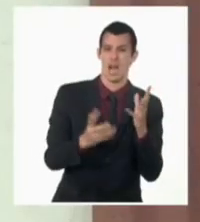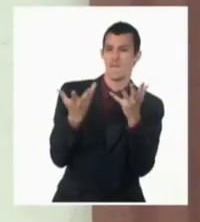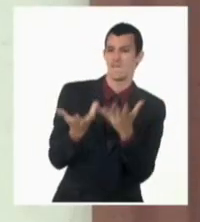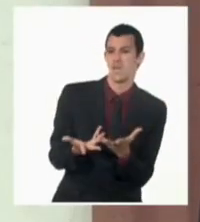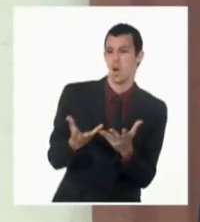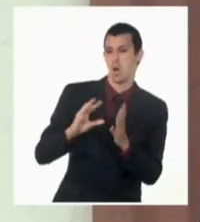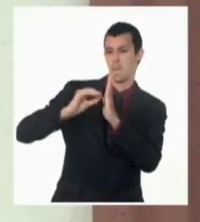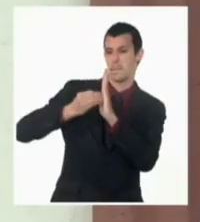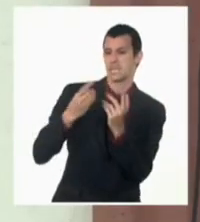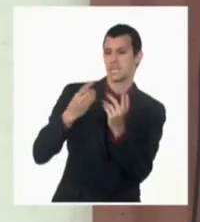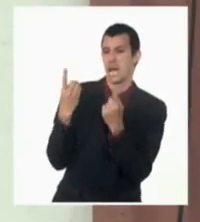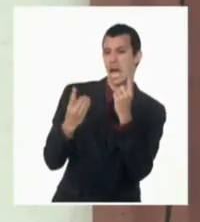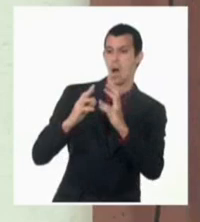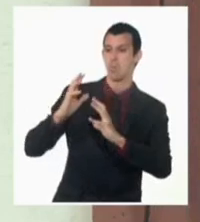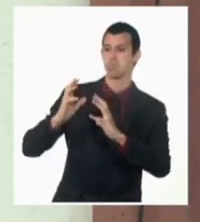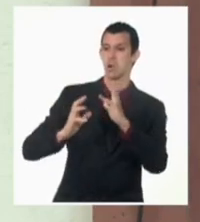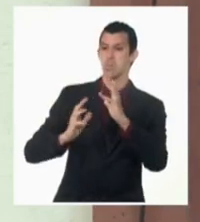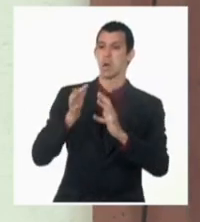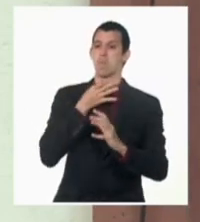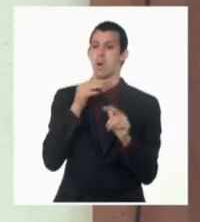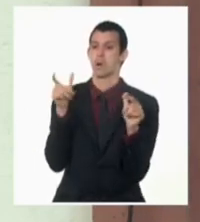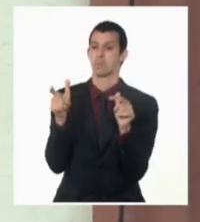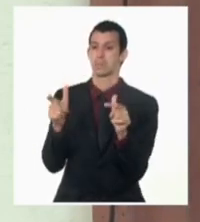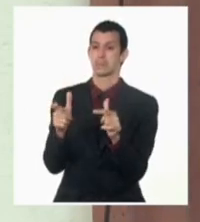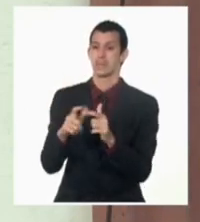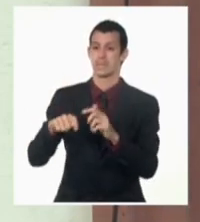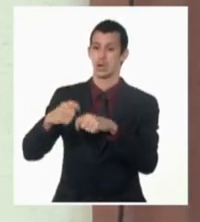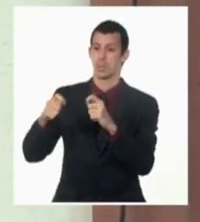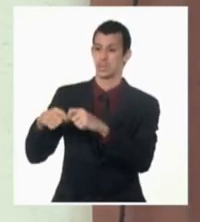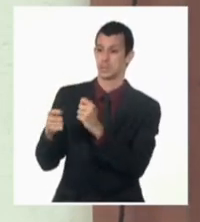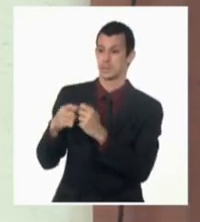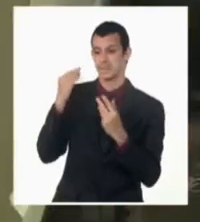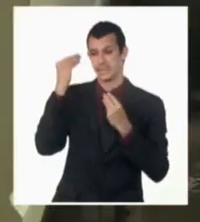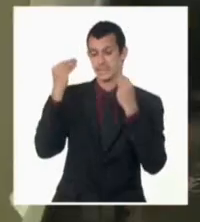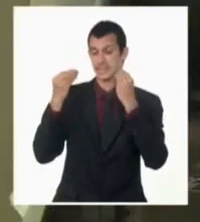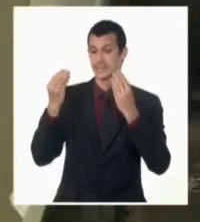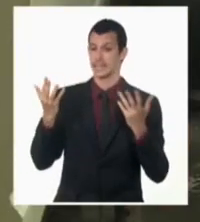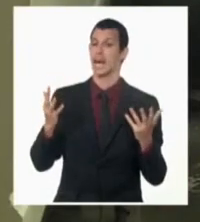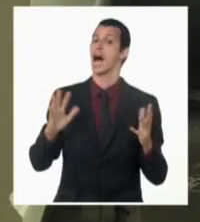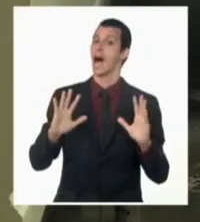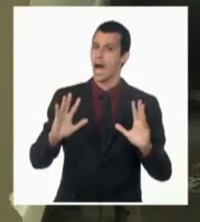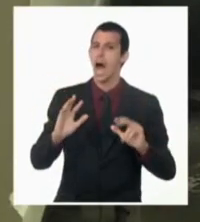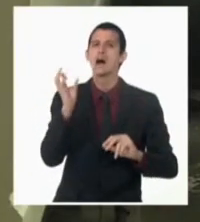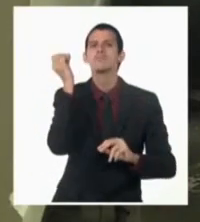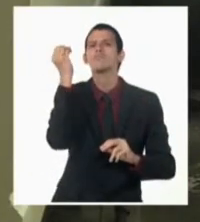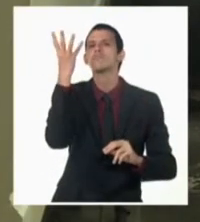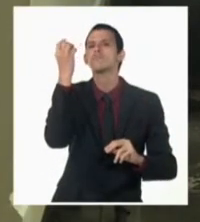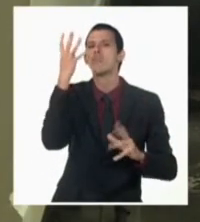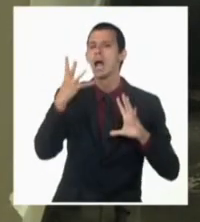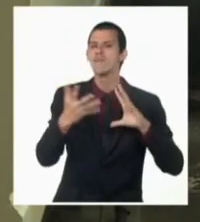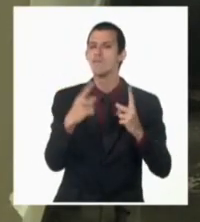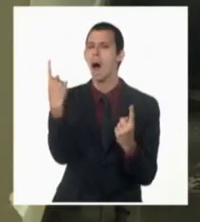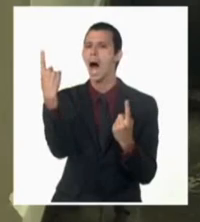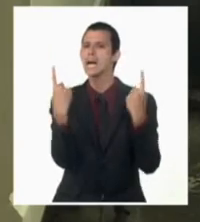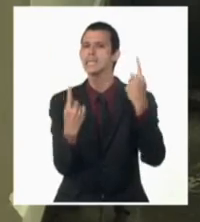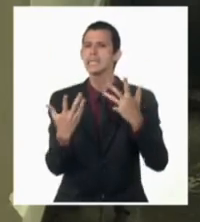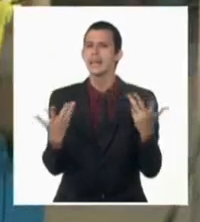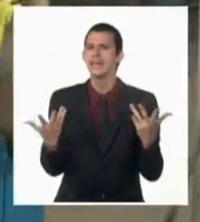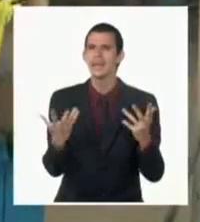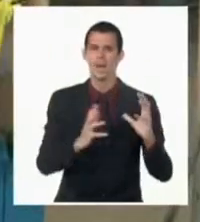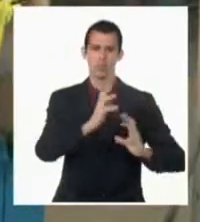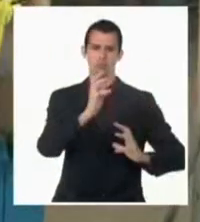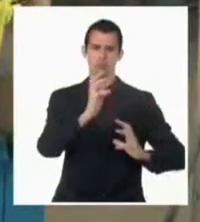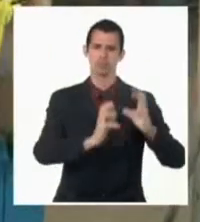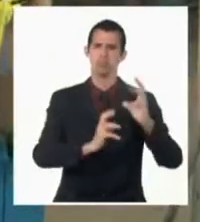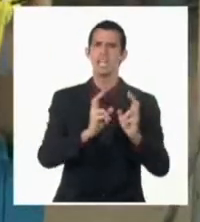ciencia y la innovación han permitido a los talleres de aguas de la Habana, con el apoyo de las Fuerzas Armadas Revolucionarias,